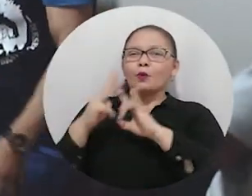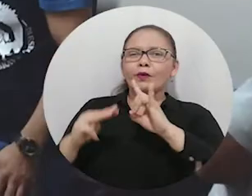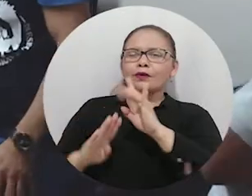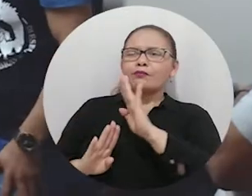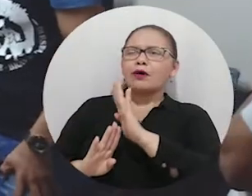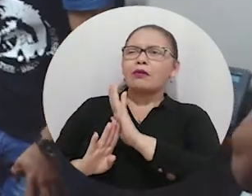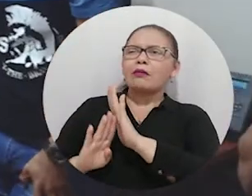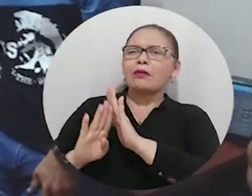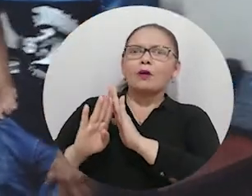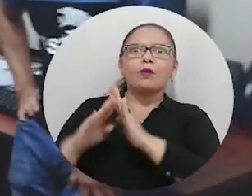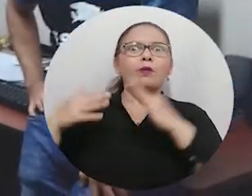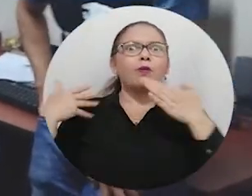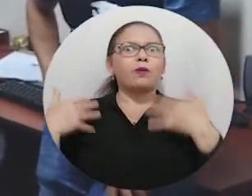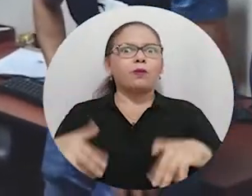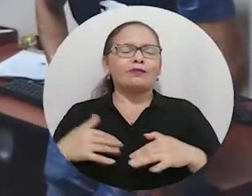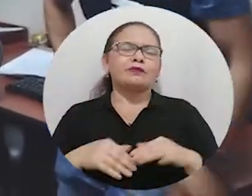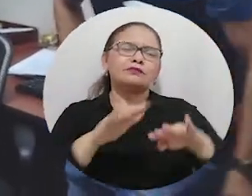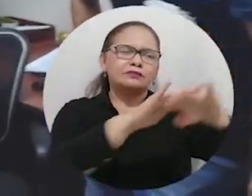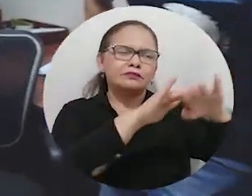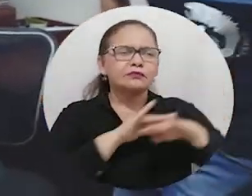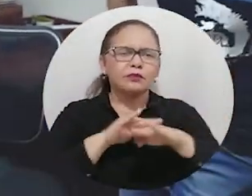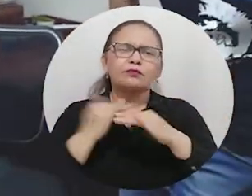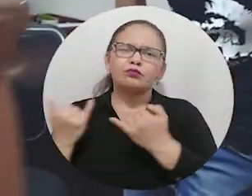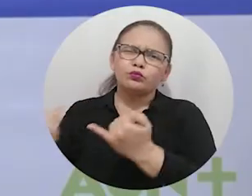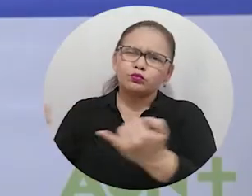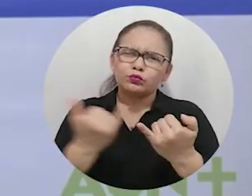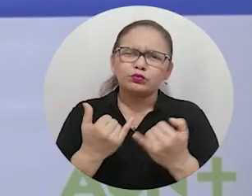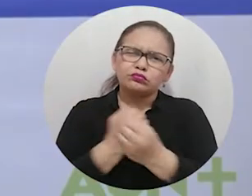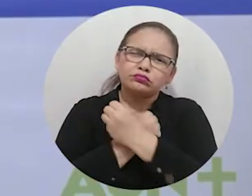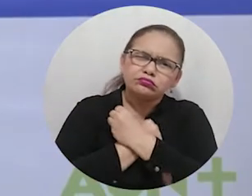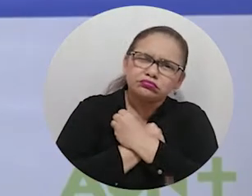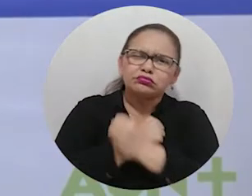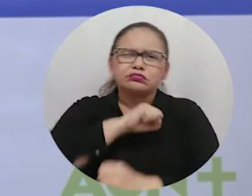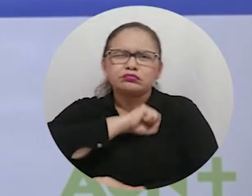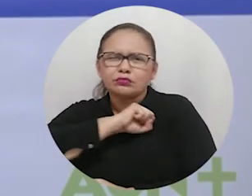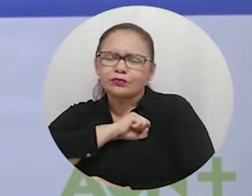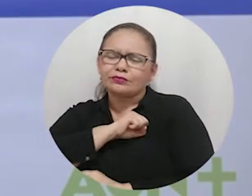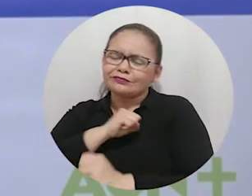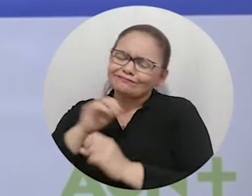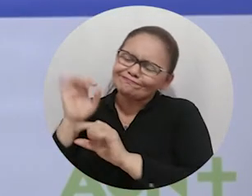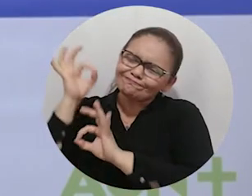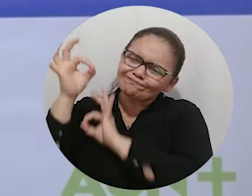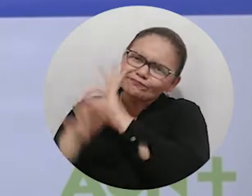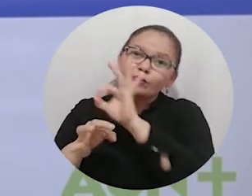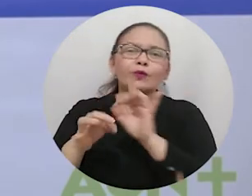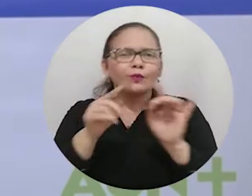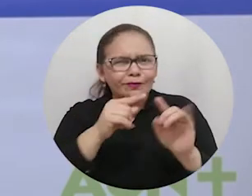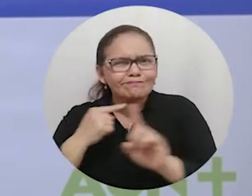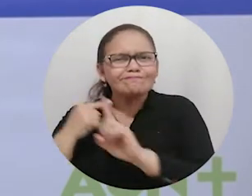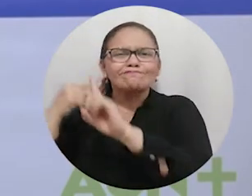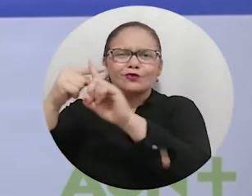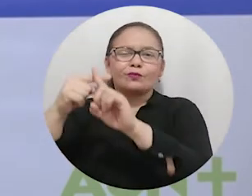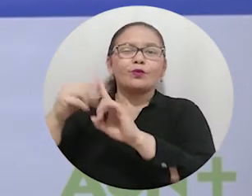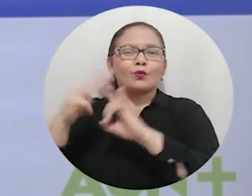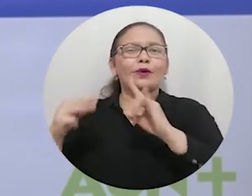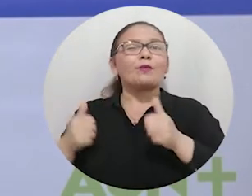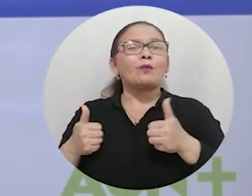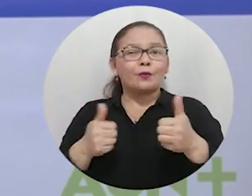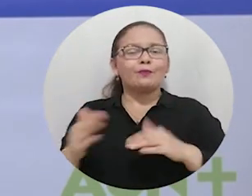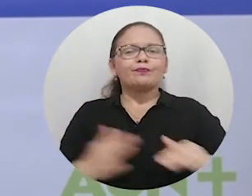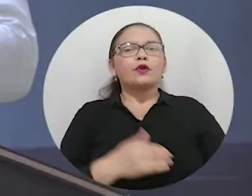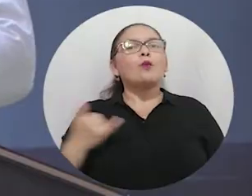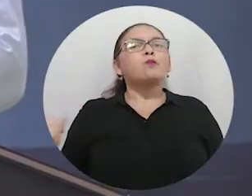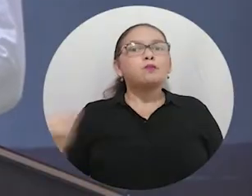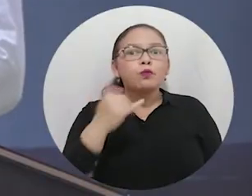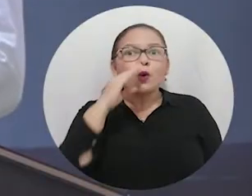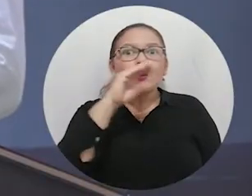visto crecer a esta universidad en toda la extensión de la palabra. Quírenla, cuídenla y palanten que la universidad tiene